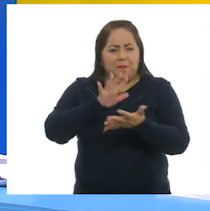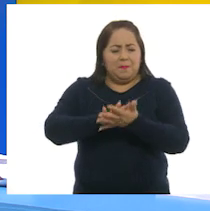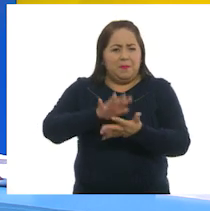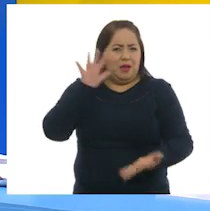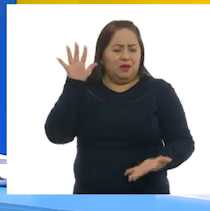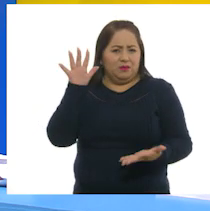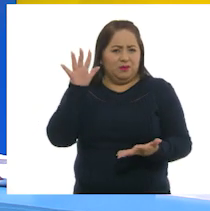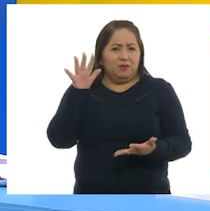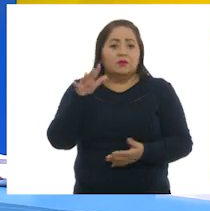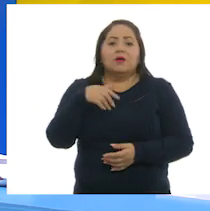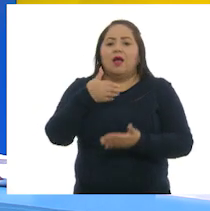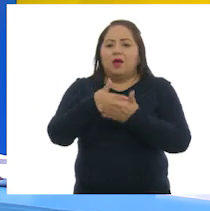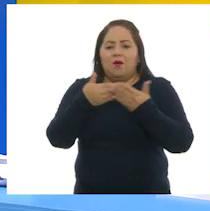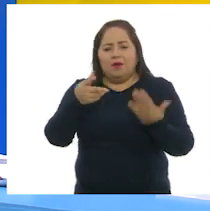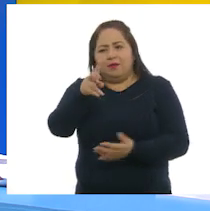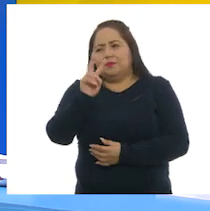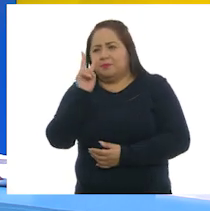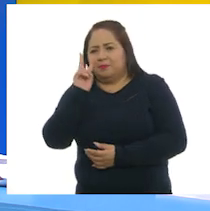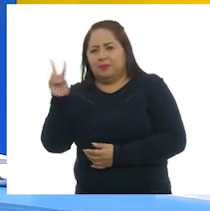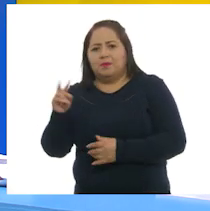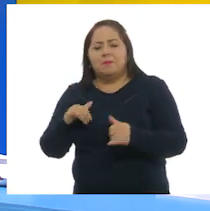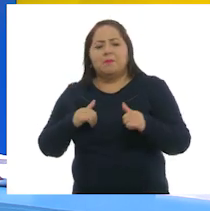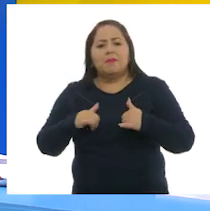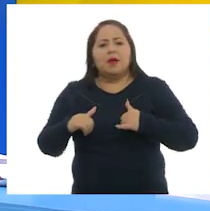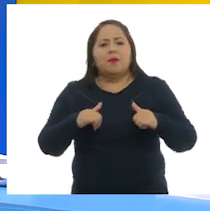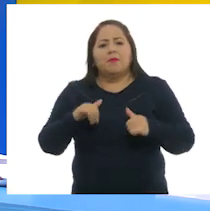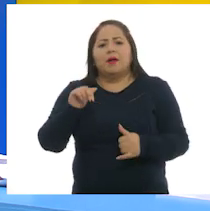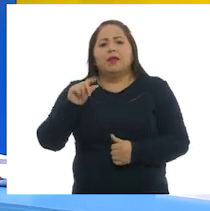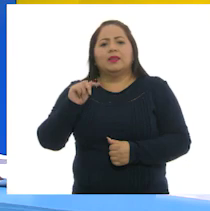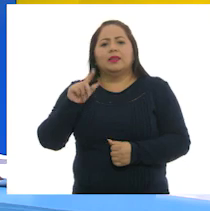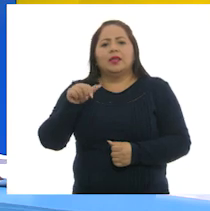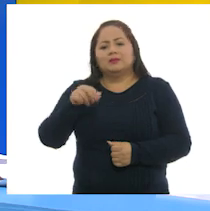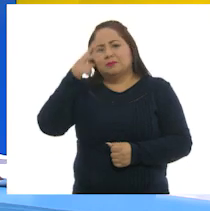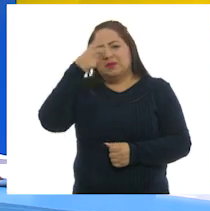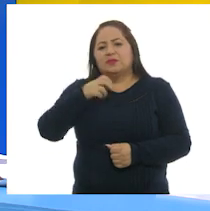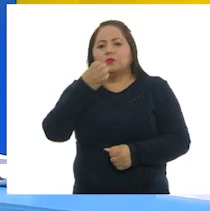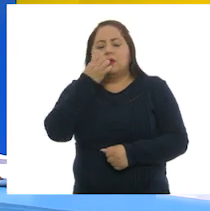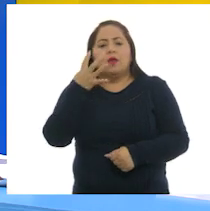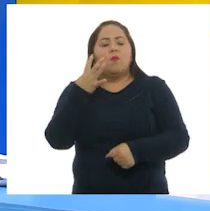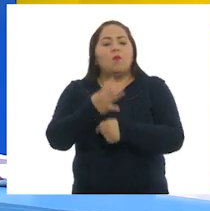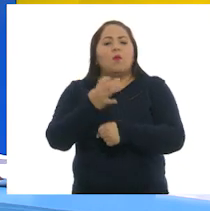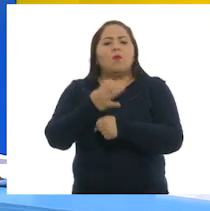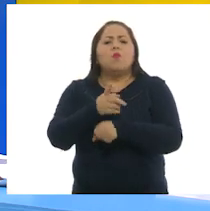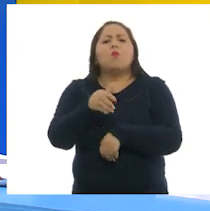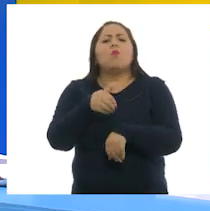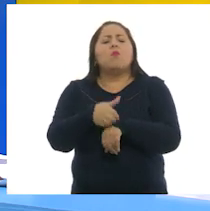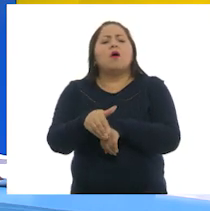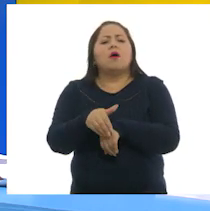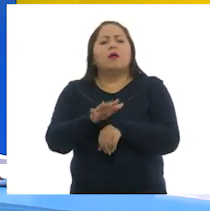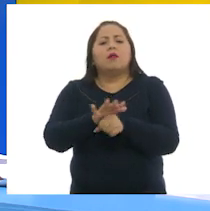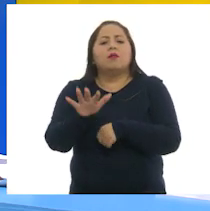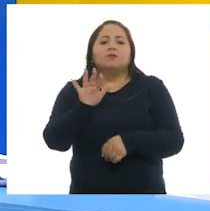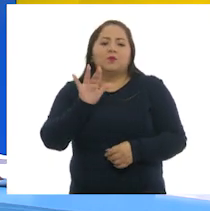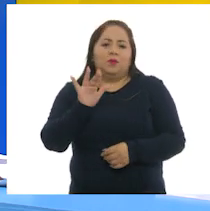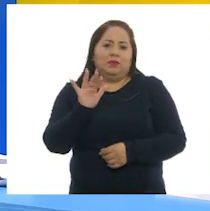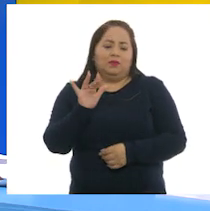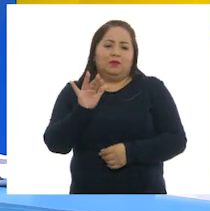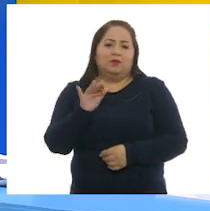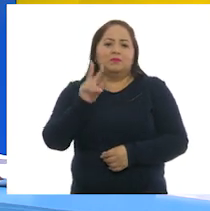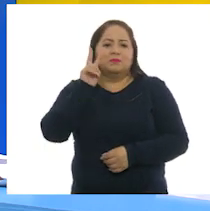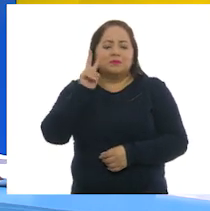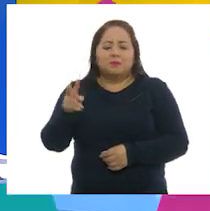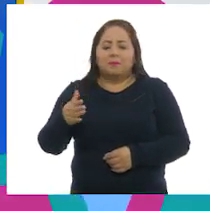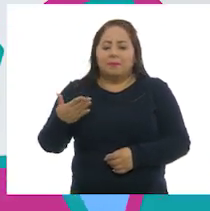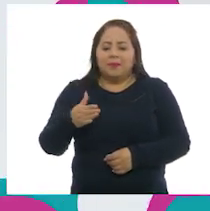presencia, los invito a observar el mapa del Atlas de México de cuarto grado, en la página 50, titulado